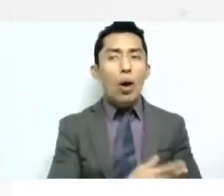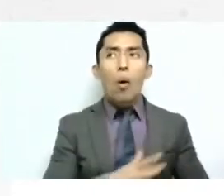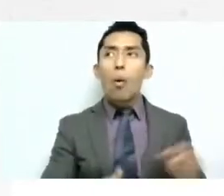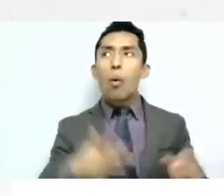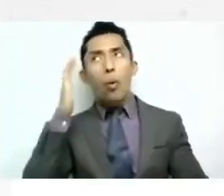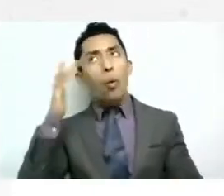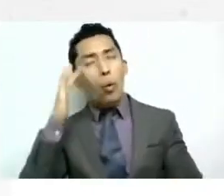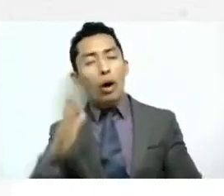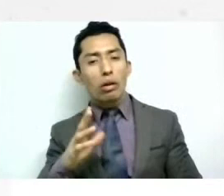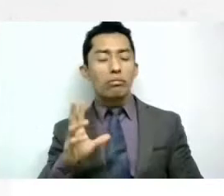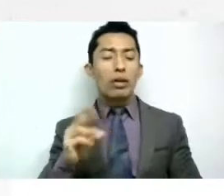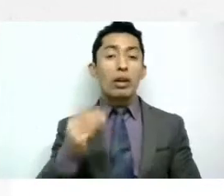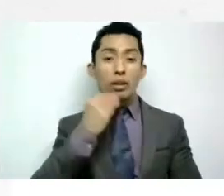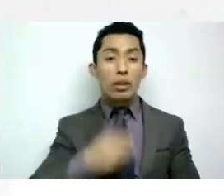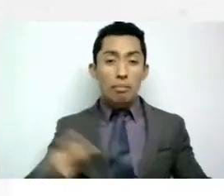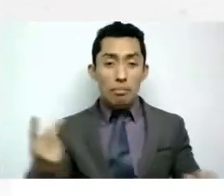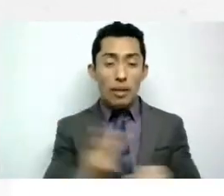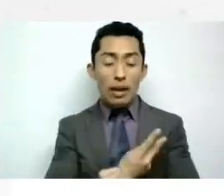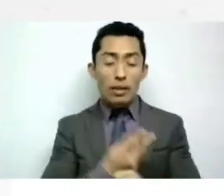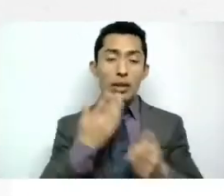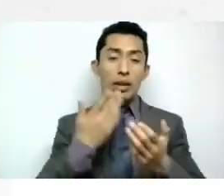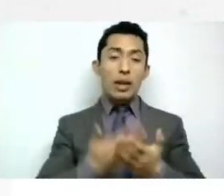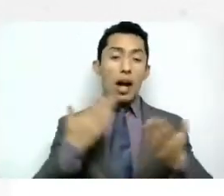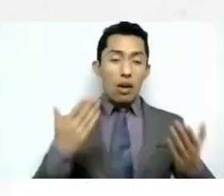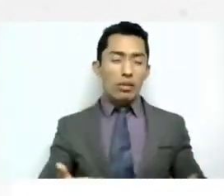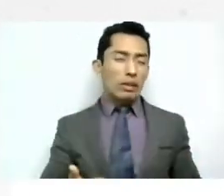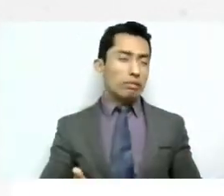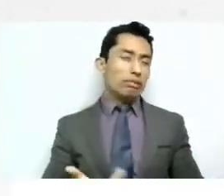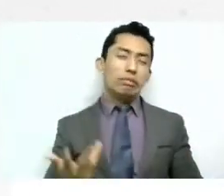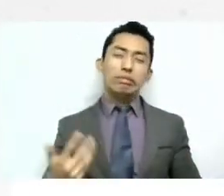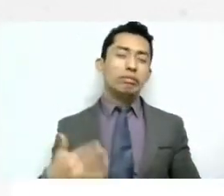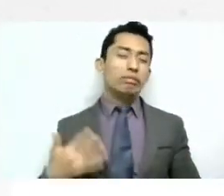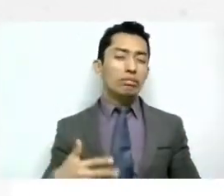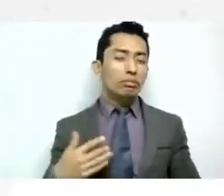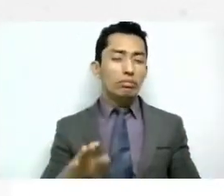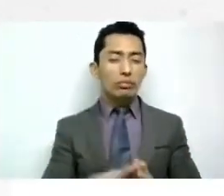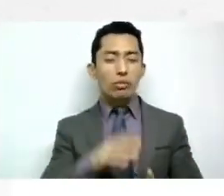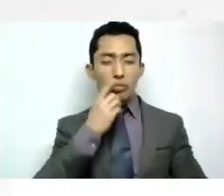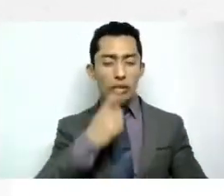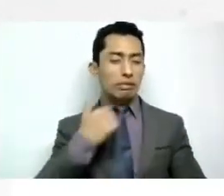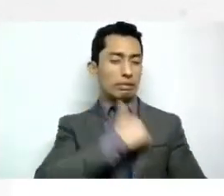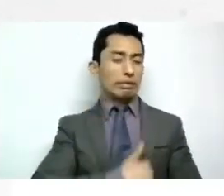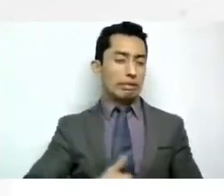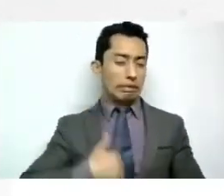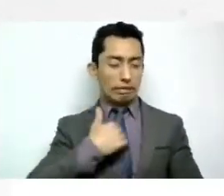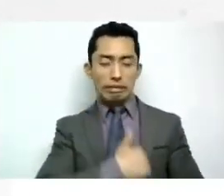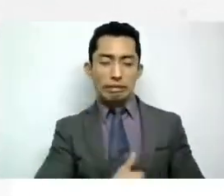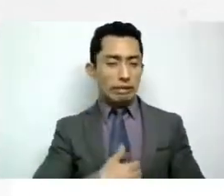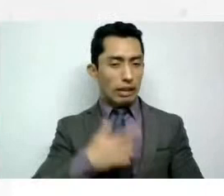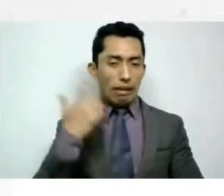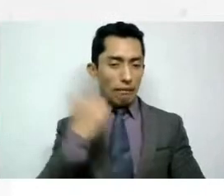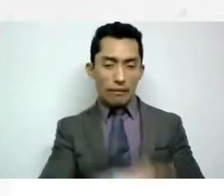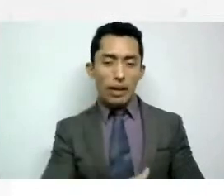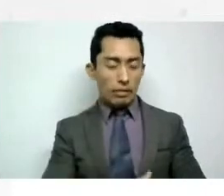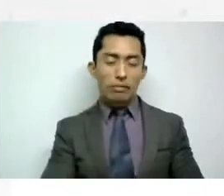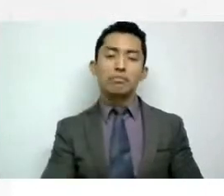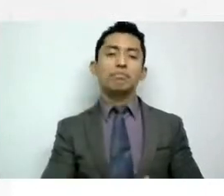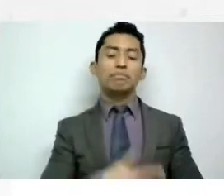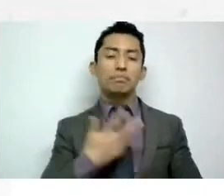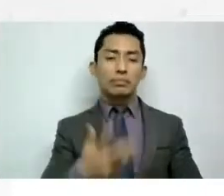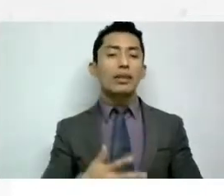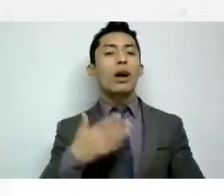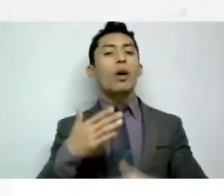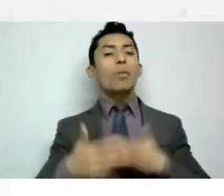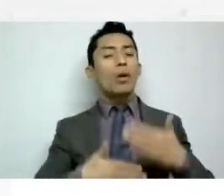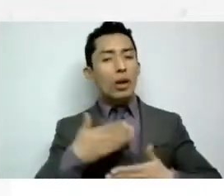pasó ya que pasó esta situación tan lamentable fue que ya se empieza a ver